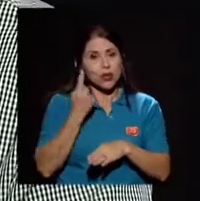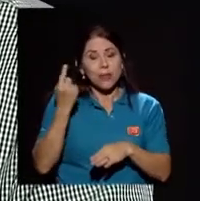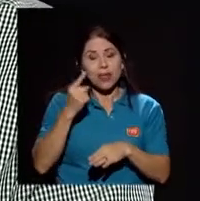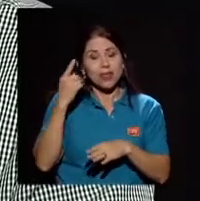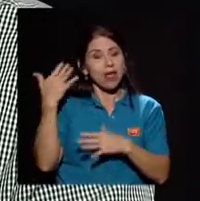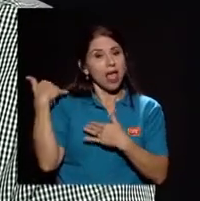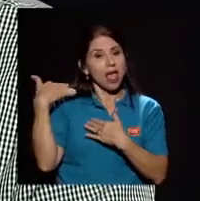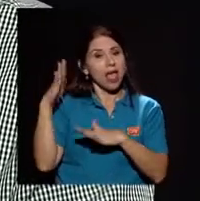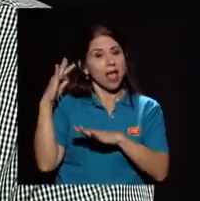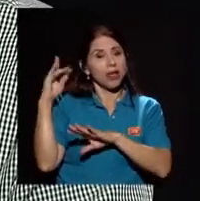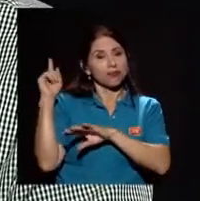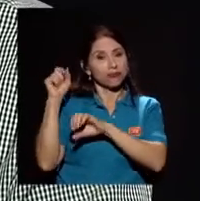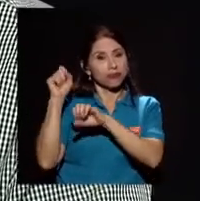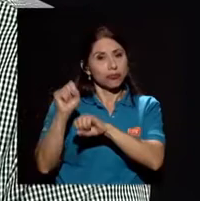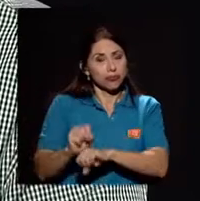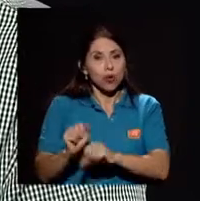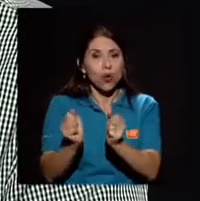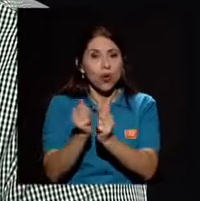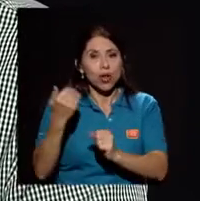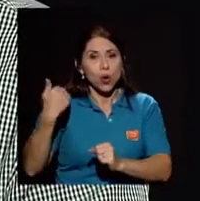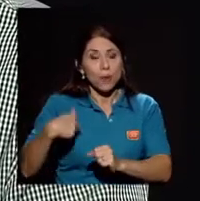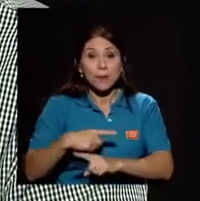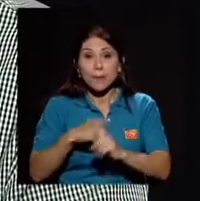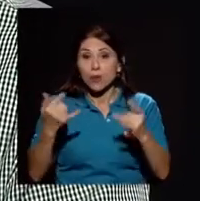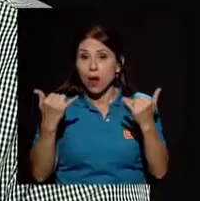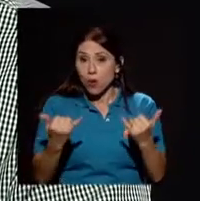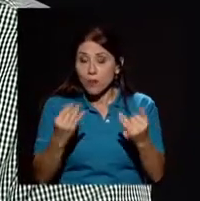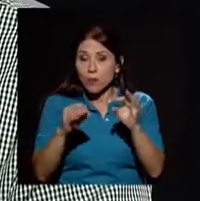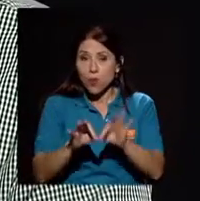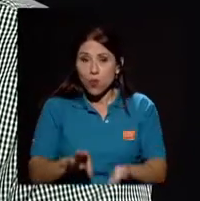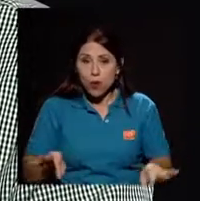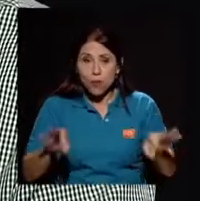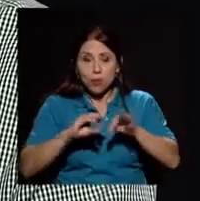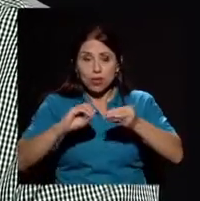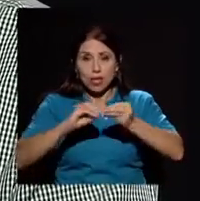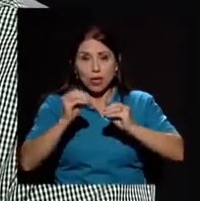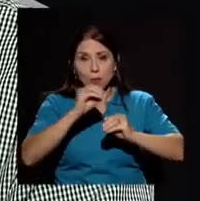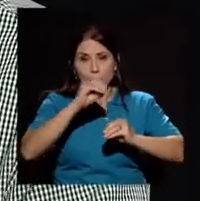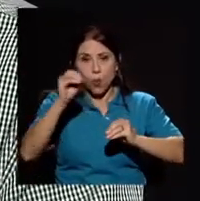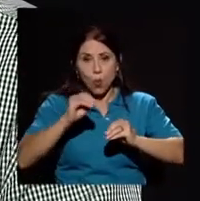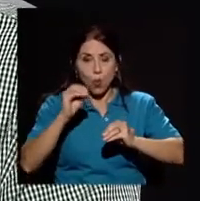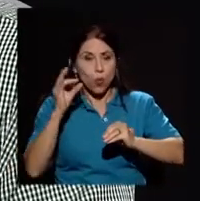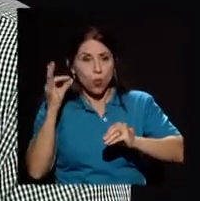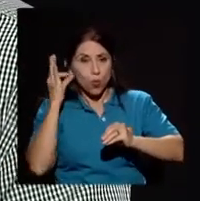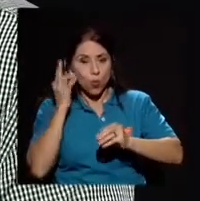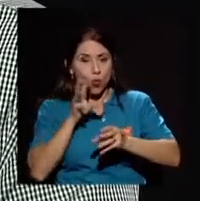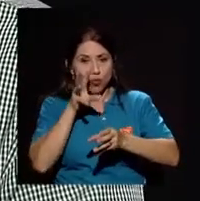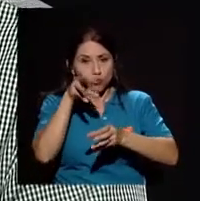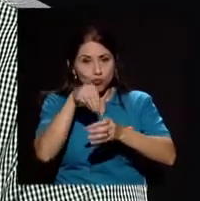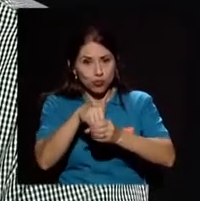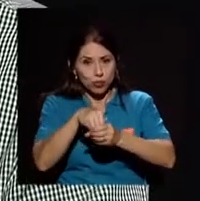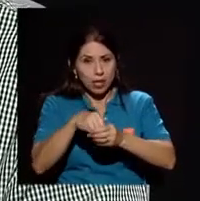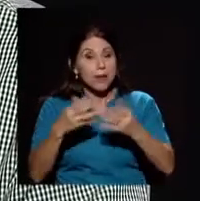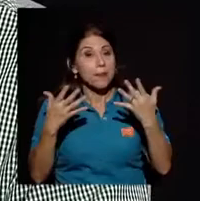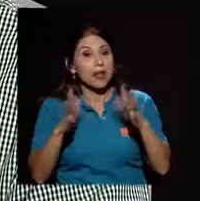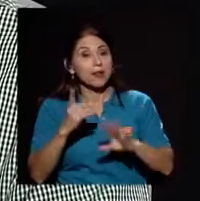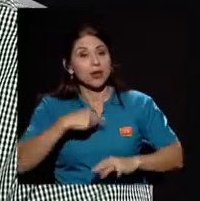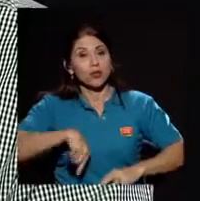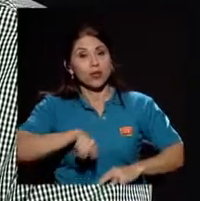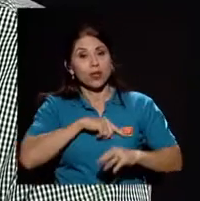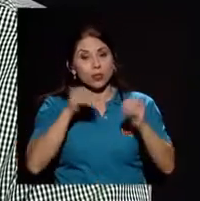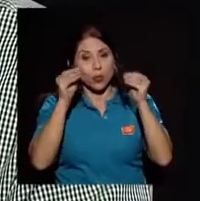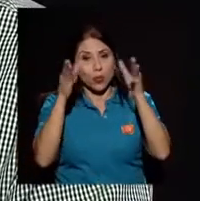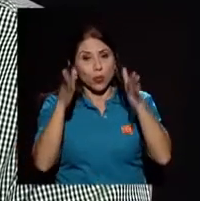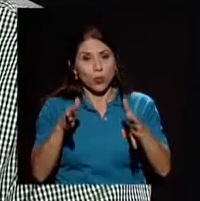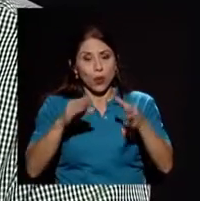Y, sin embargo, ahora tenemos una incursión femenina muy importante y más bien incluso de nuestro cuerpo docente es en